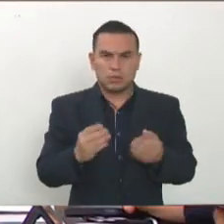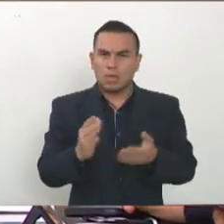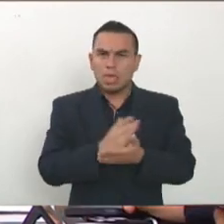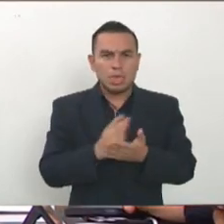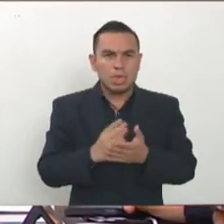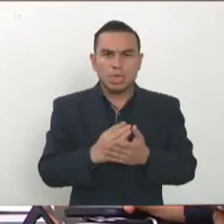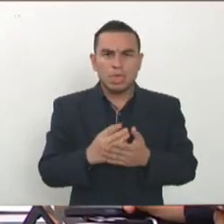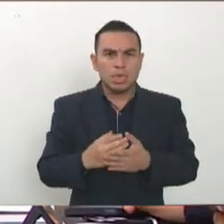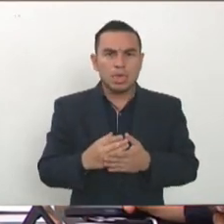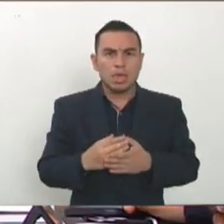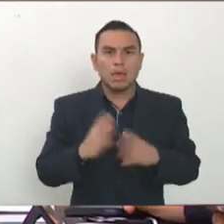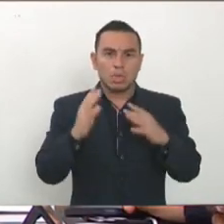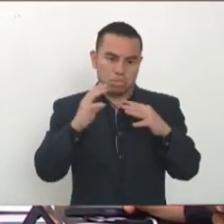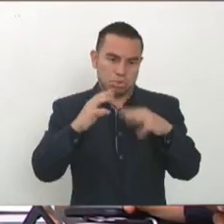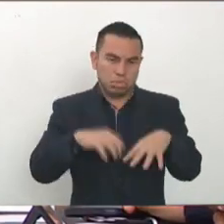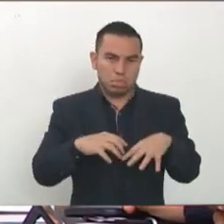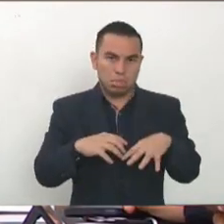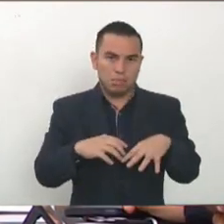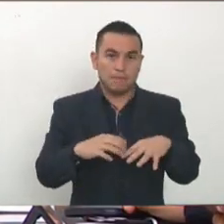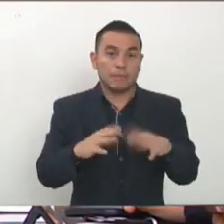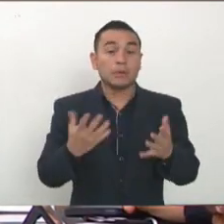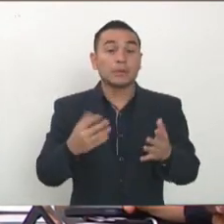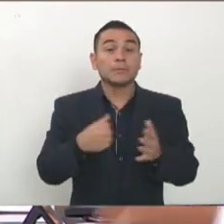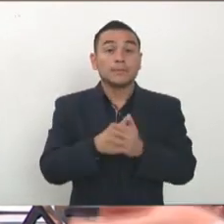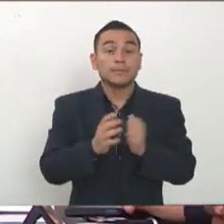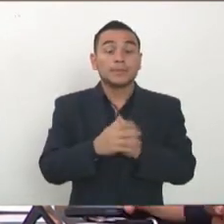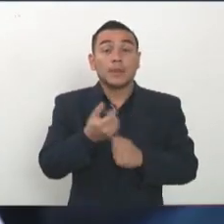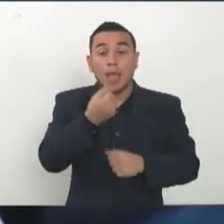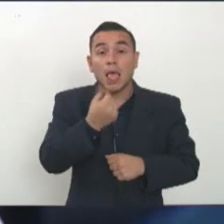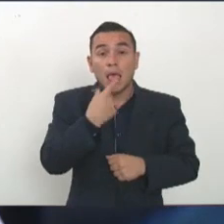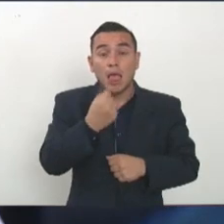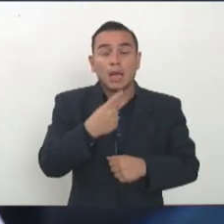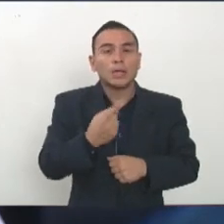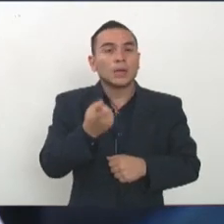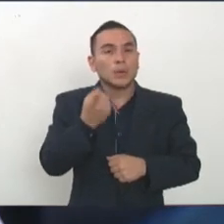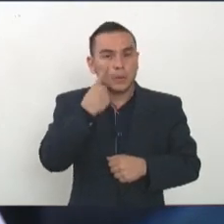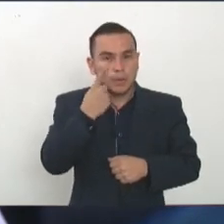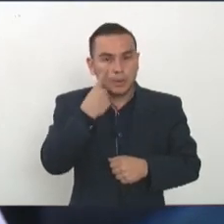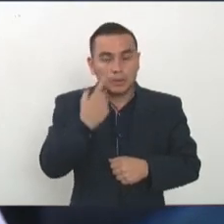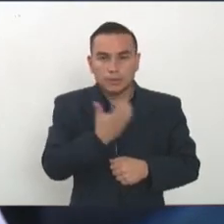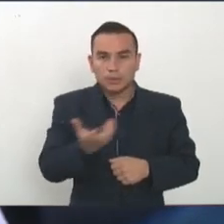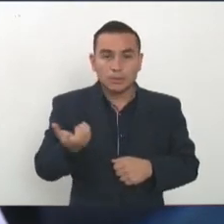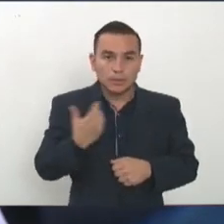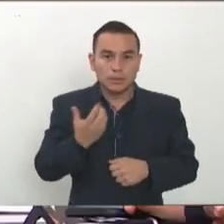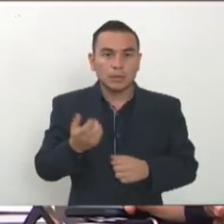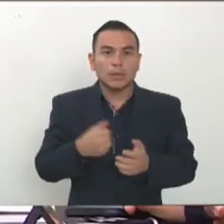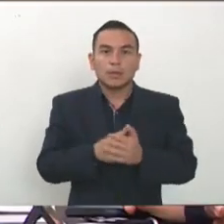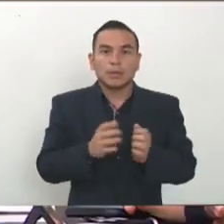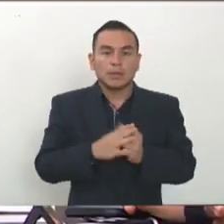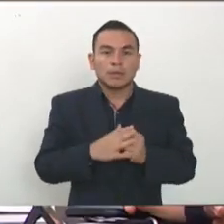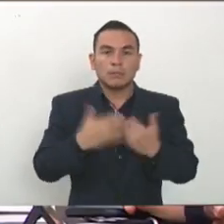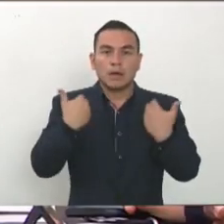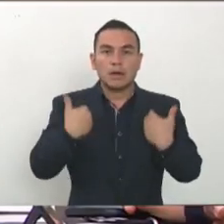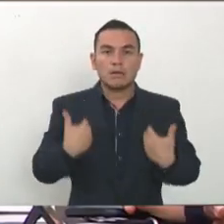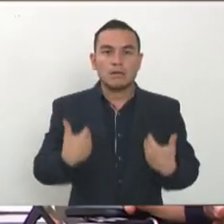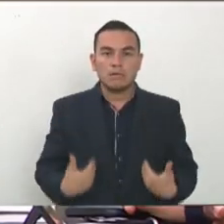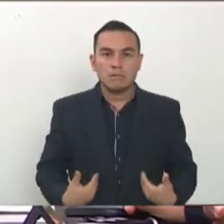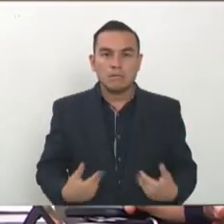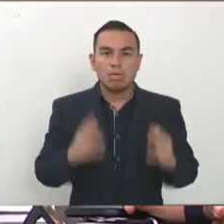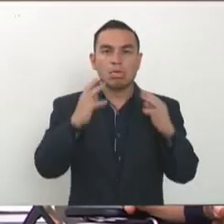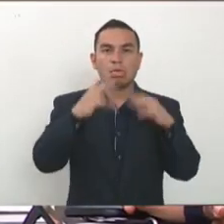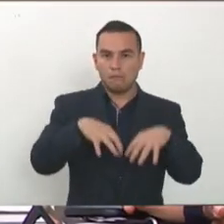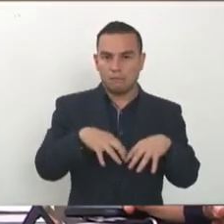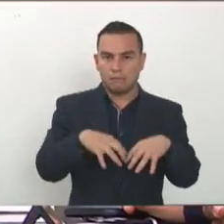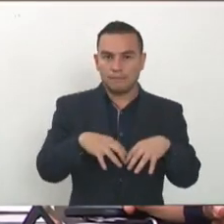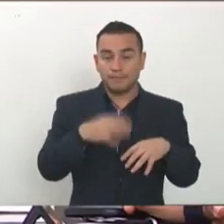el paciente no va a morir de la infección sino que va a morir de una insuficiencia renal aguda o va a morir de un colapso de un